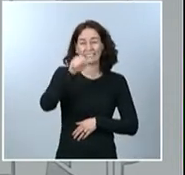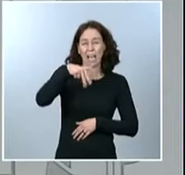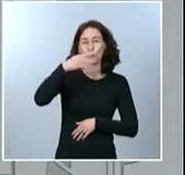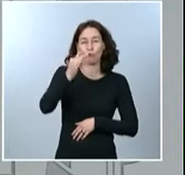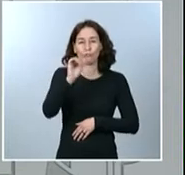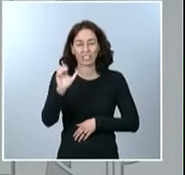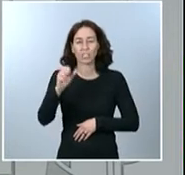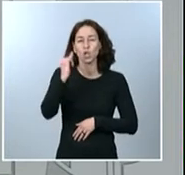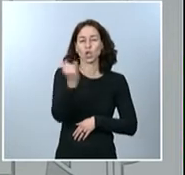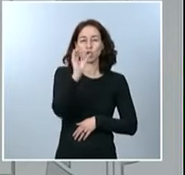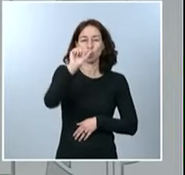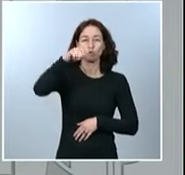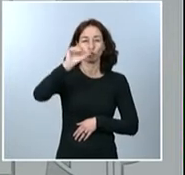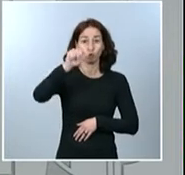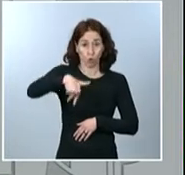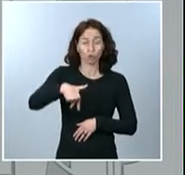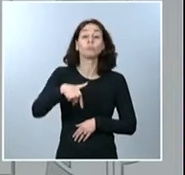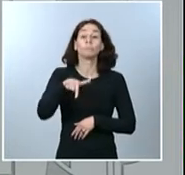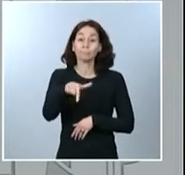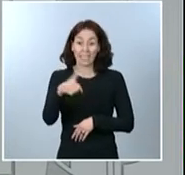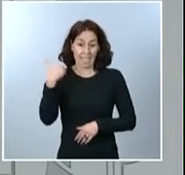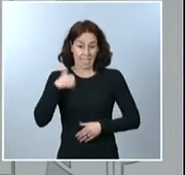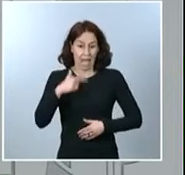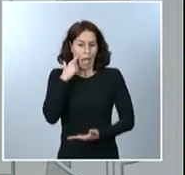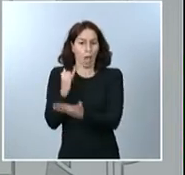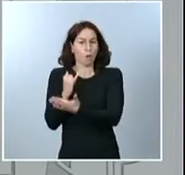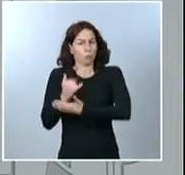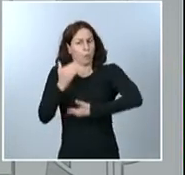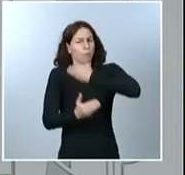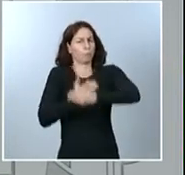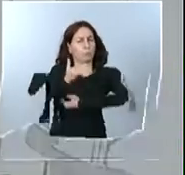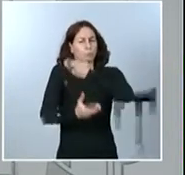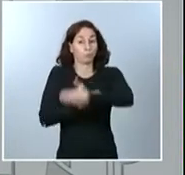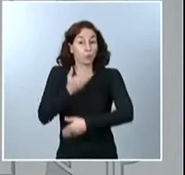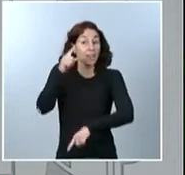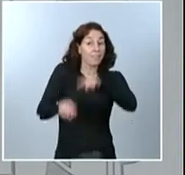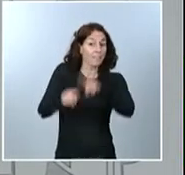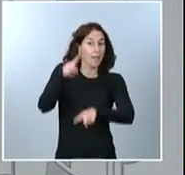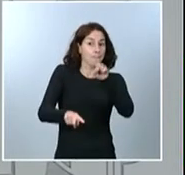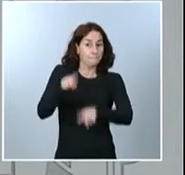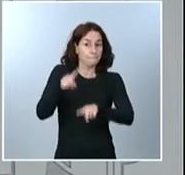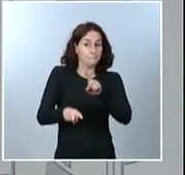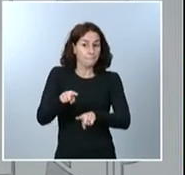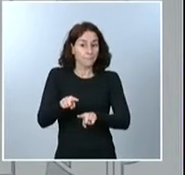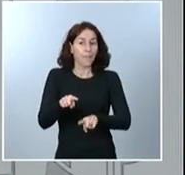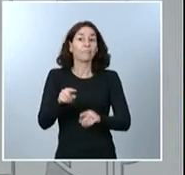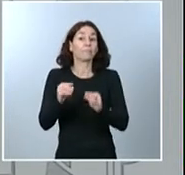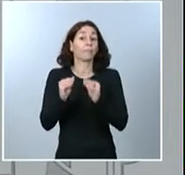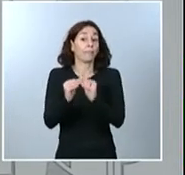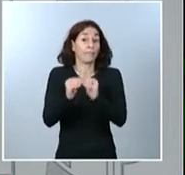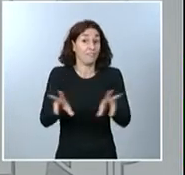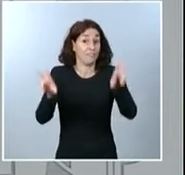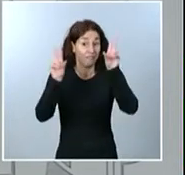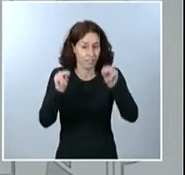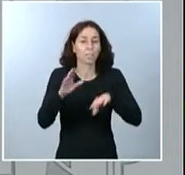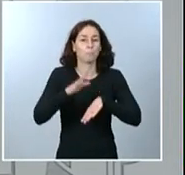compañía moderna, en avanzado estado de pruebas, depende el horizonte para la superación definitiva de esta emergencia tan inédita